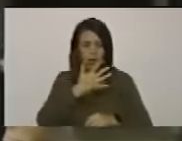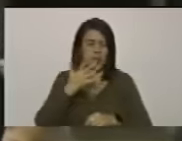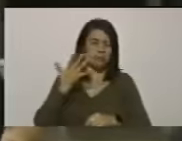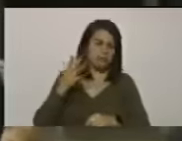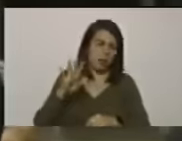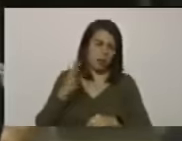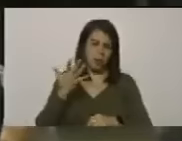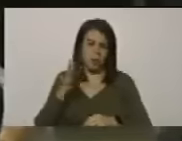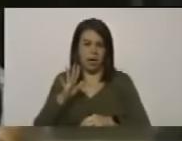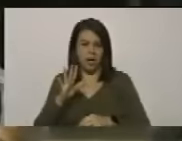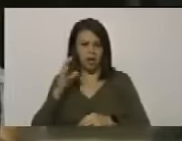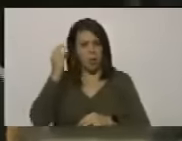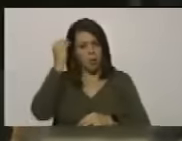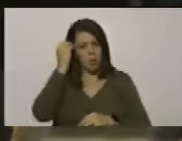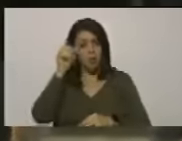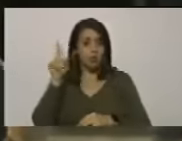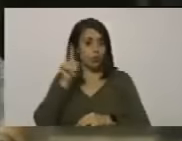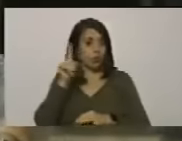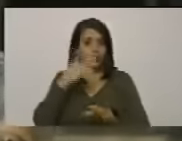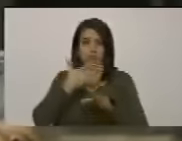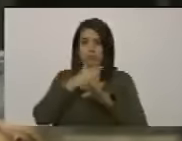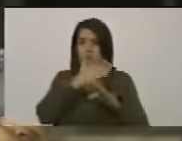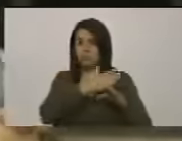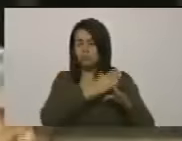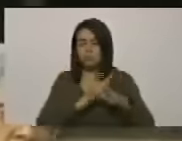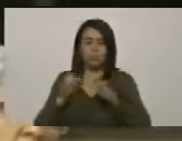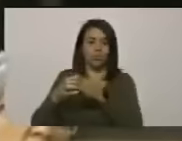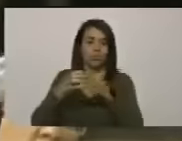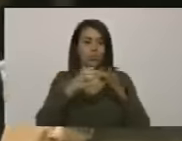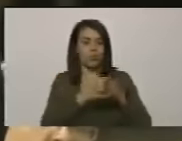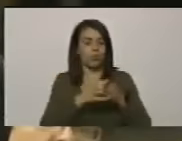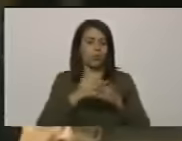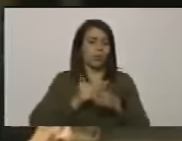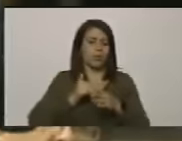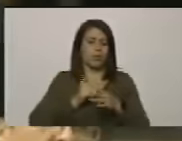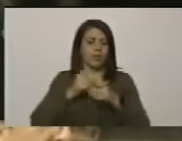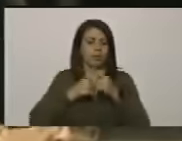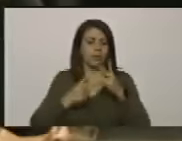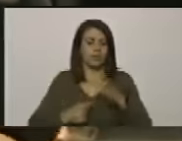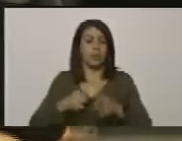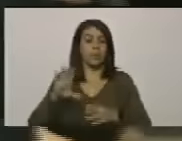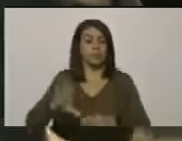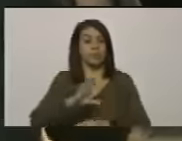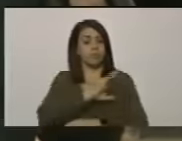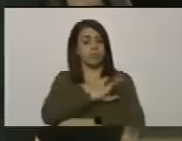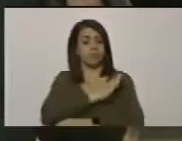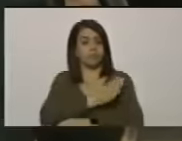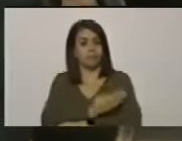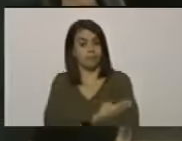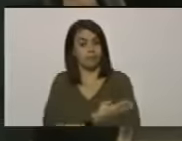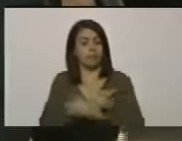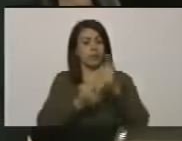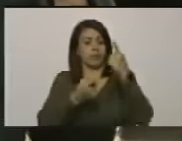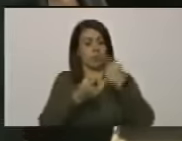tintas no importa en qué bando del país estemos cuando una potencia extranjera